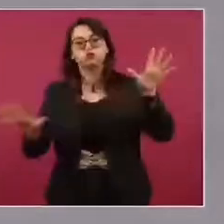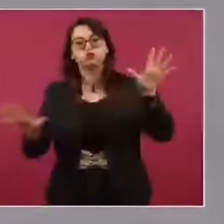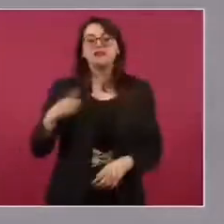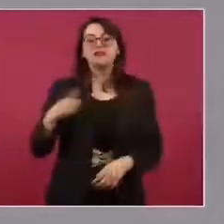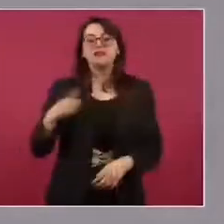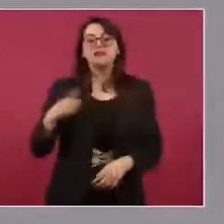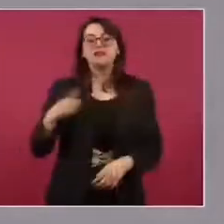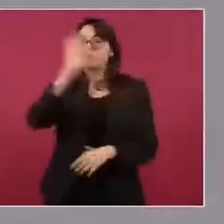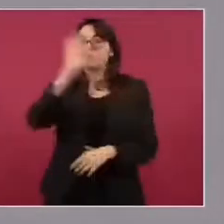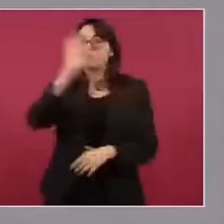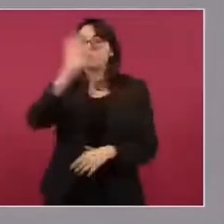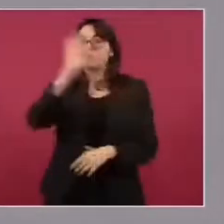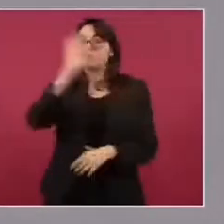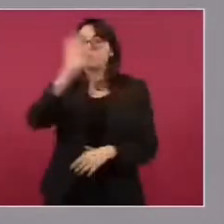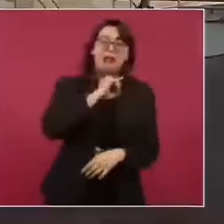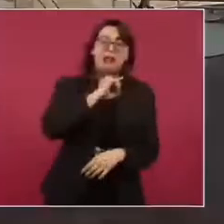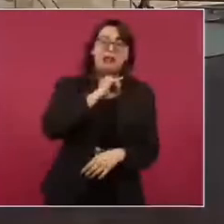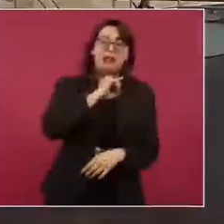olvidados de siempre.